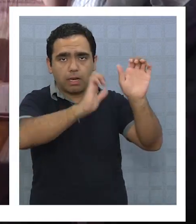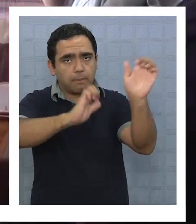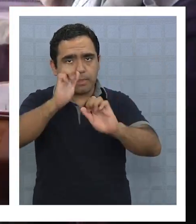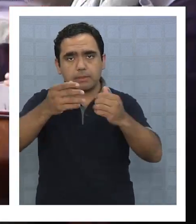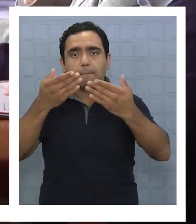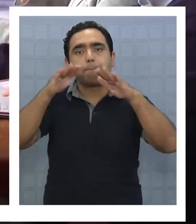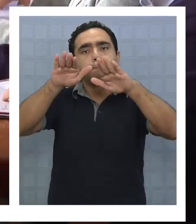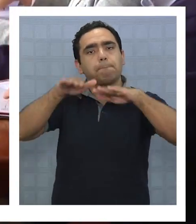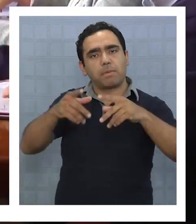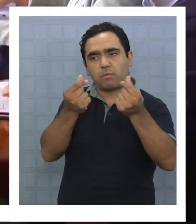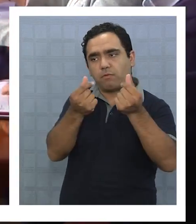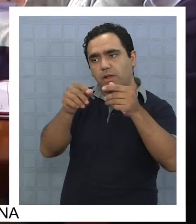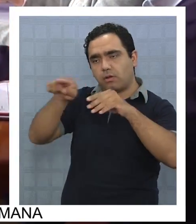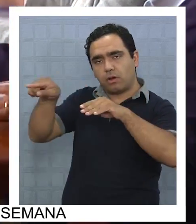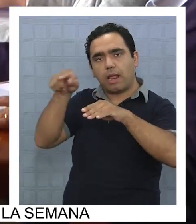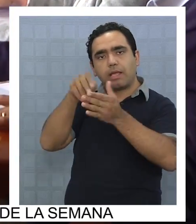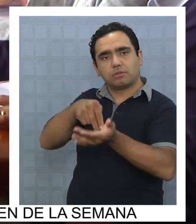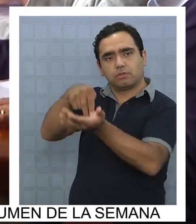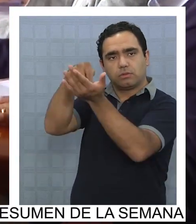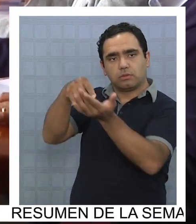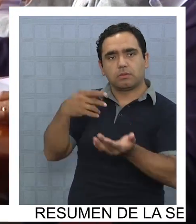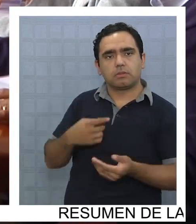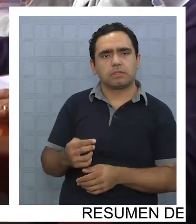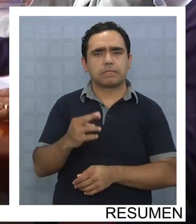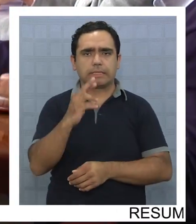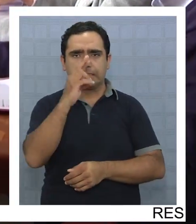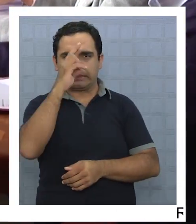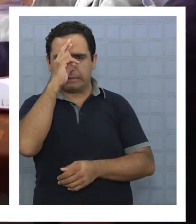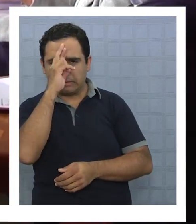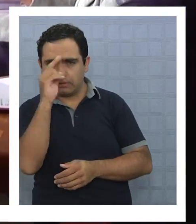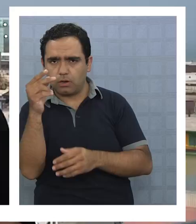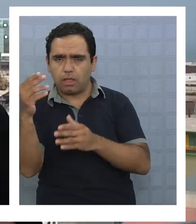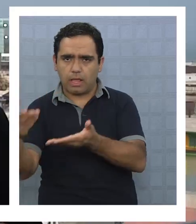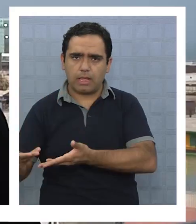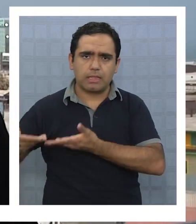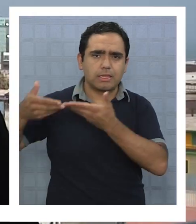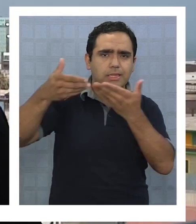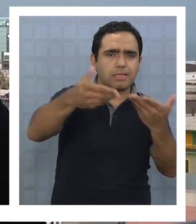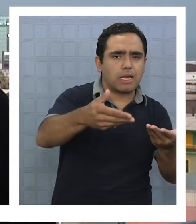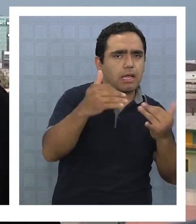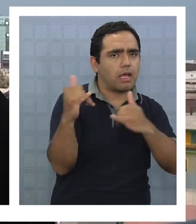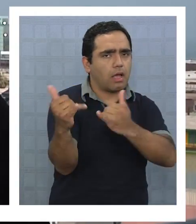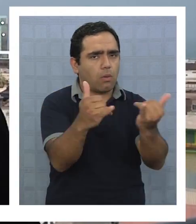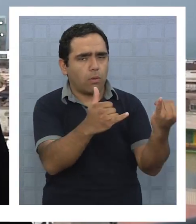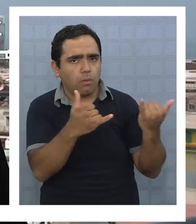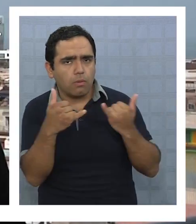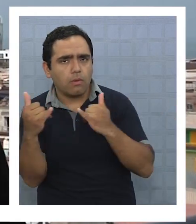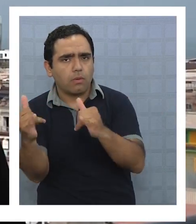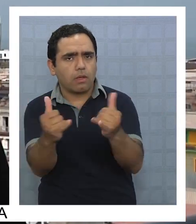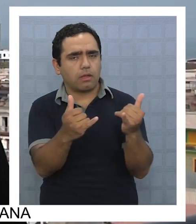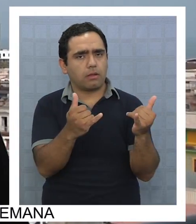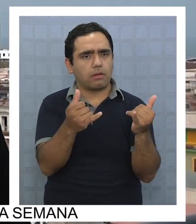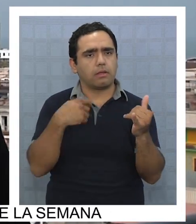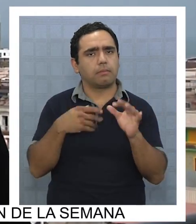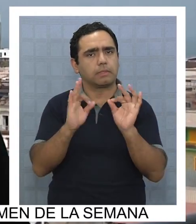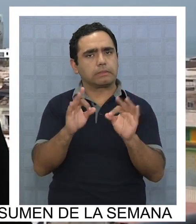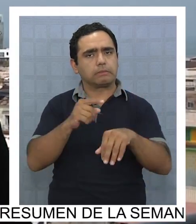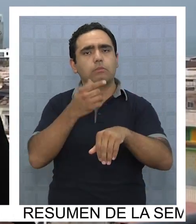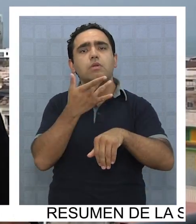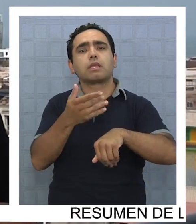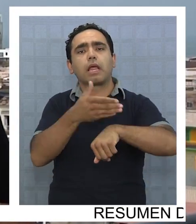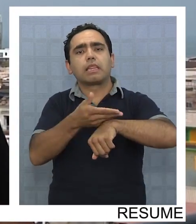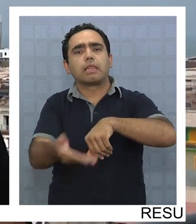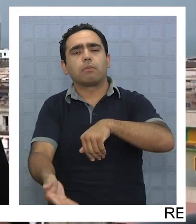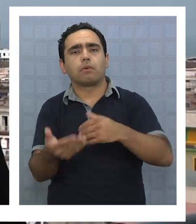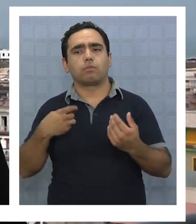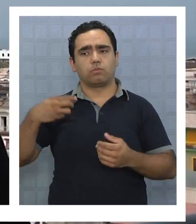detecta que también hubo alguna irregularidad en la entrega de los juegos infantiles, específicamente en la demora,